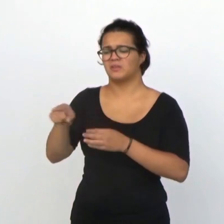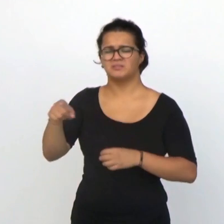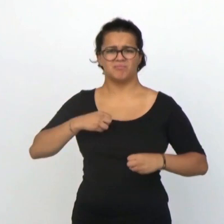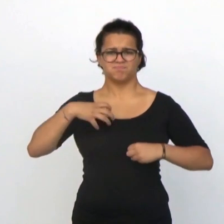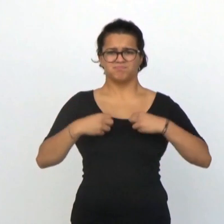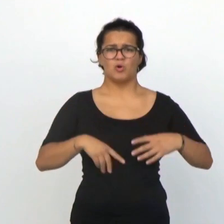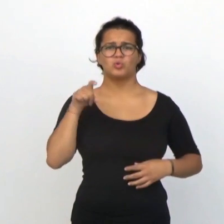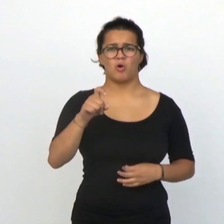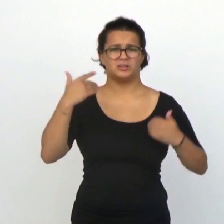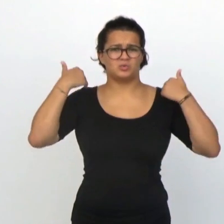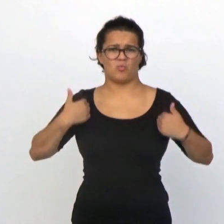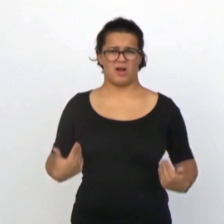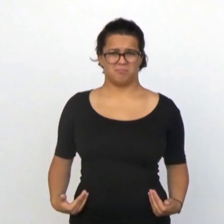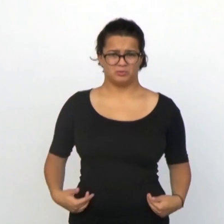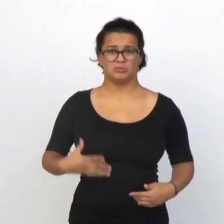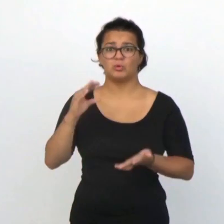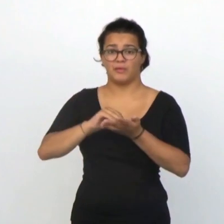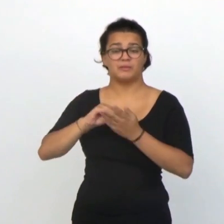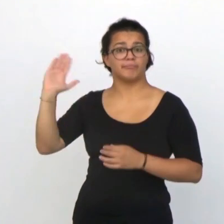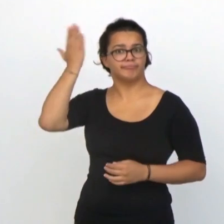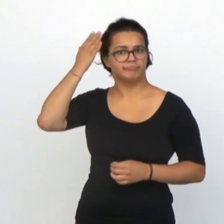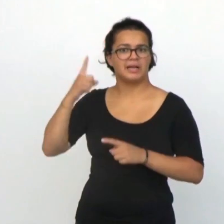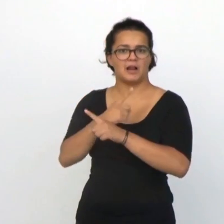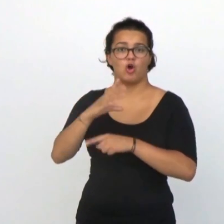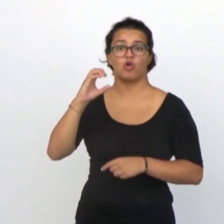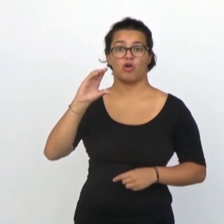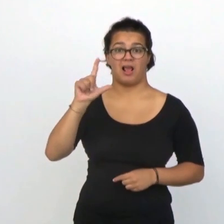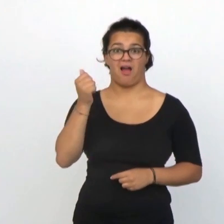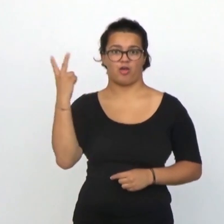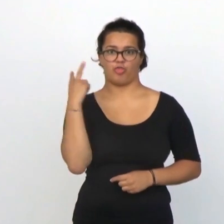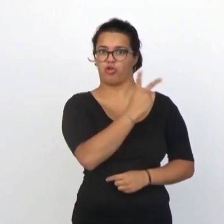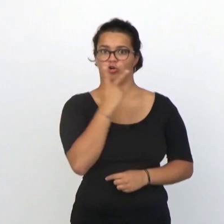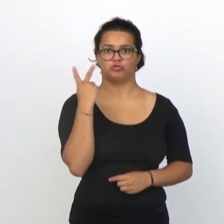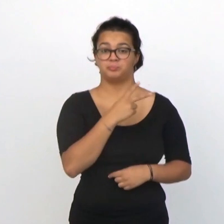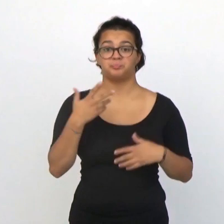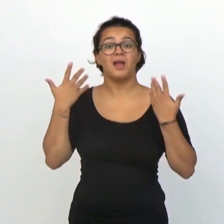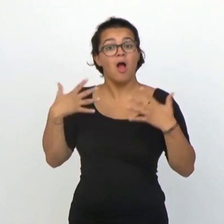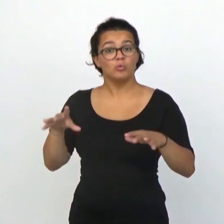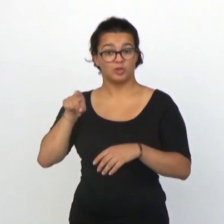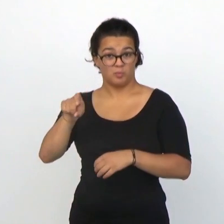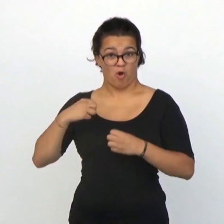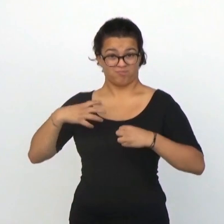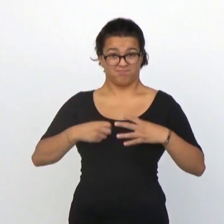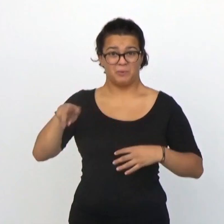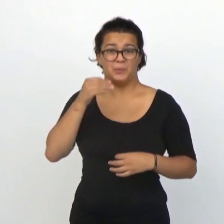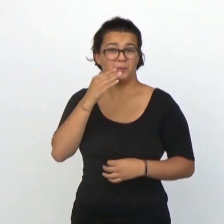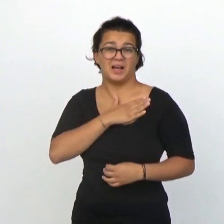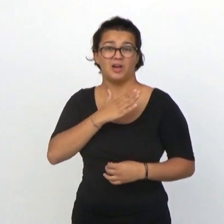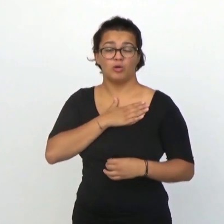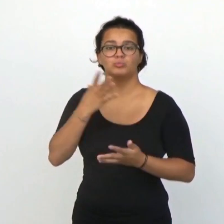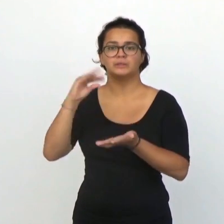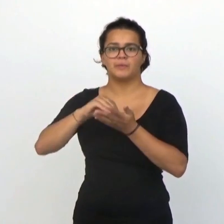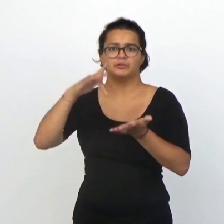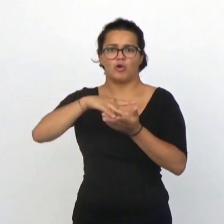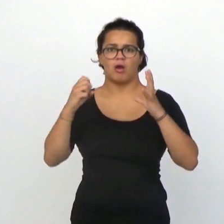en distintos nervios del cuerpo y con frecuencia afectan al nervio coclear de ambos lados. Aunque estos tumores son